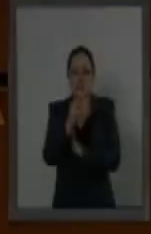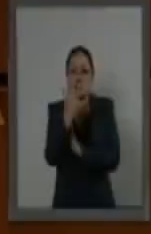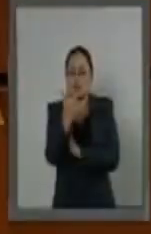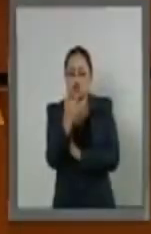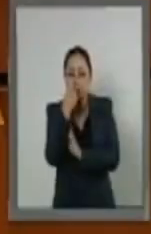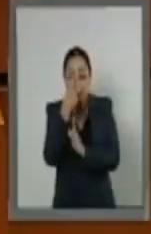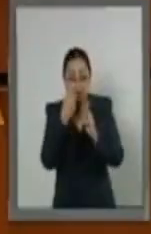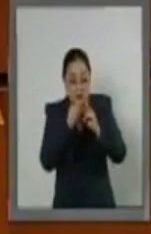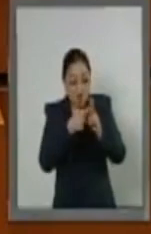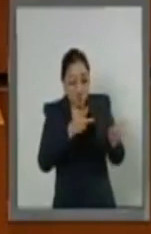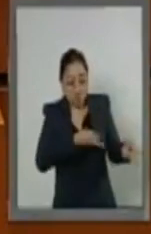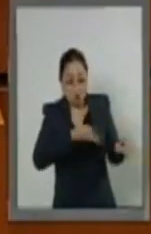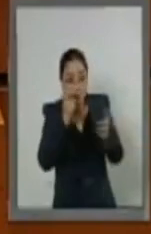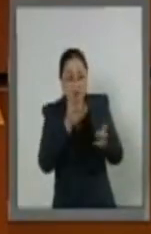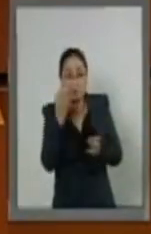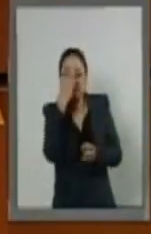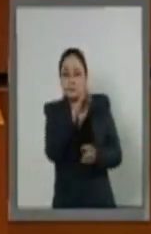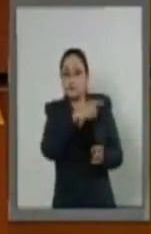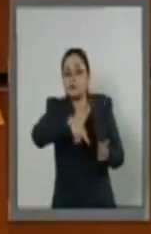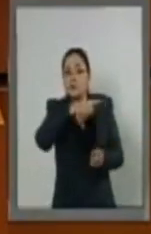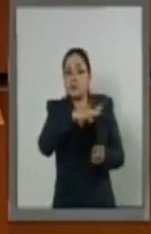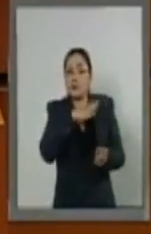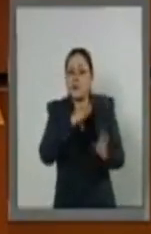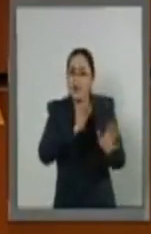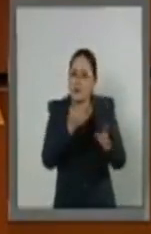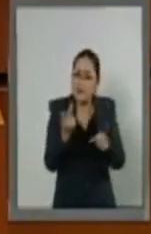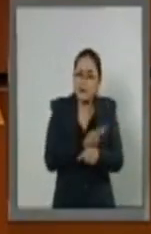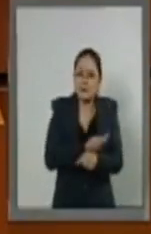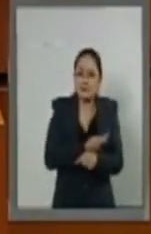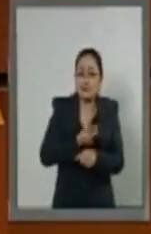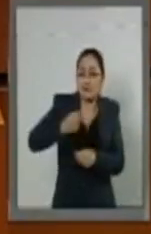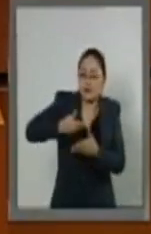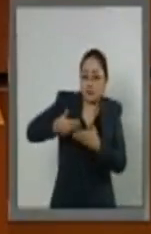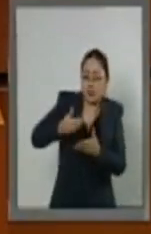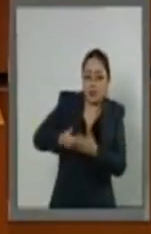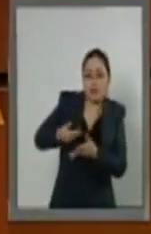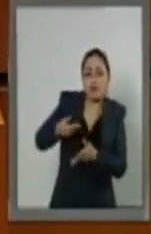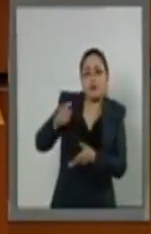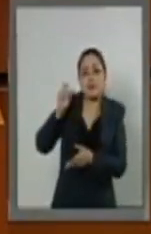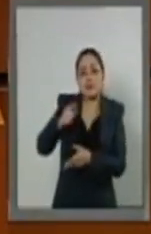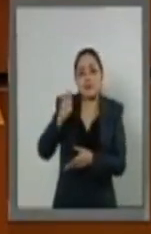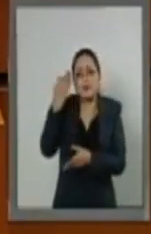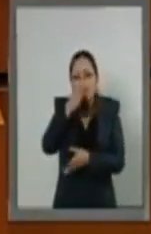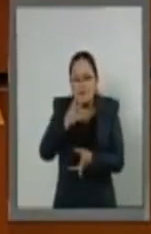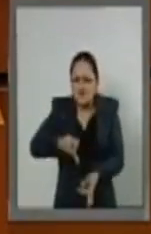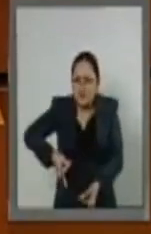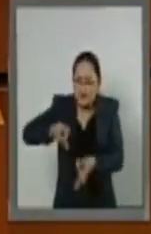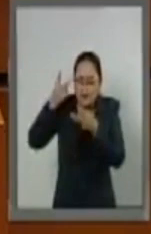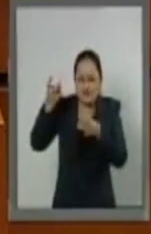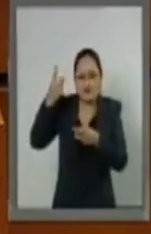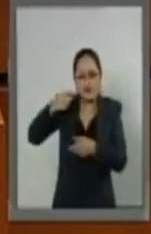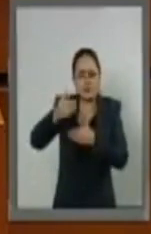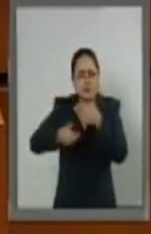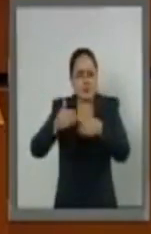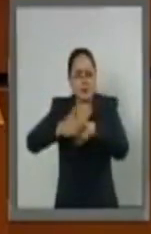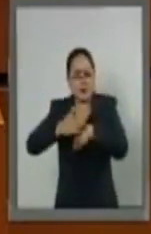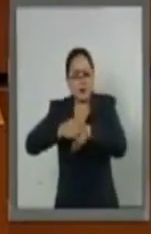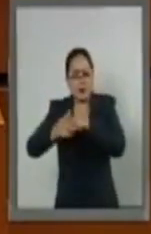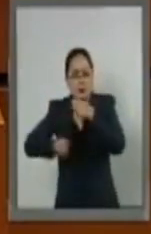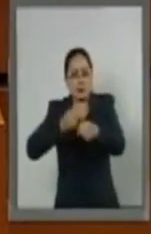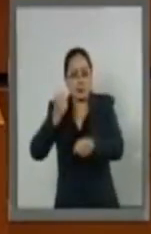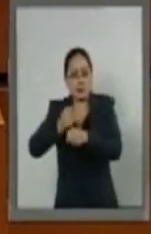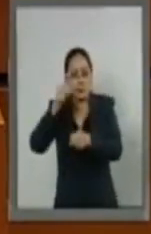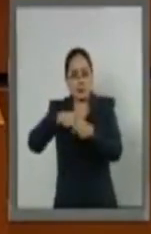El fraude que están fraguando y preparando con todas sus piezas para la elección en curso